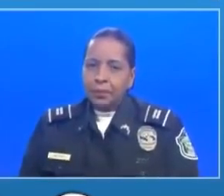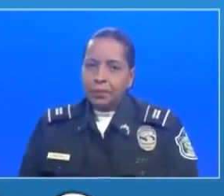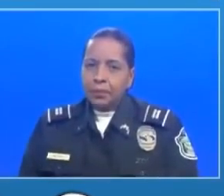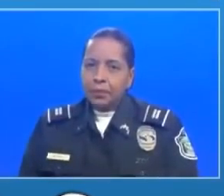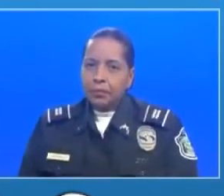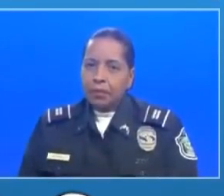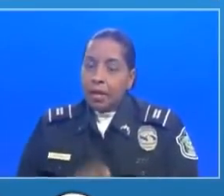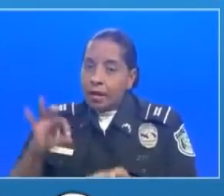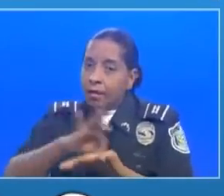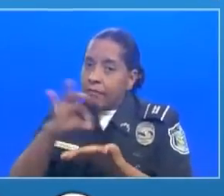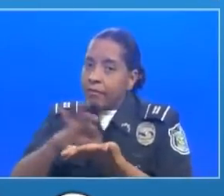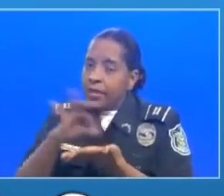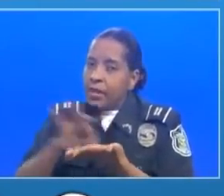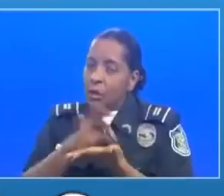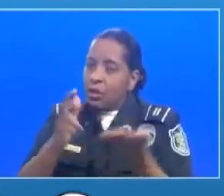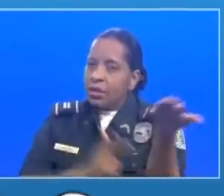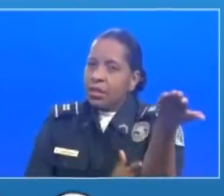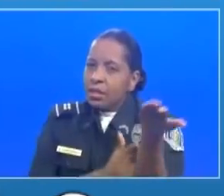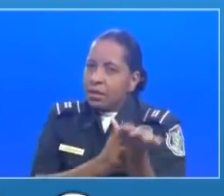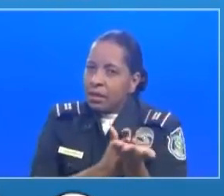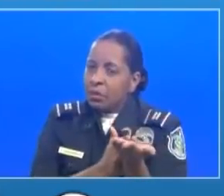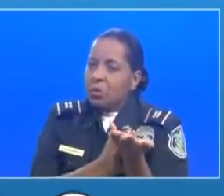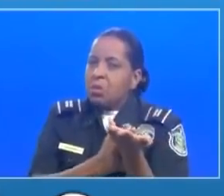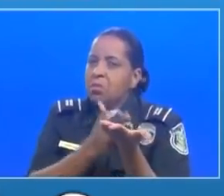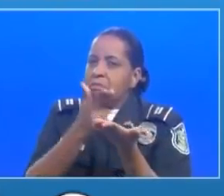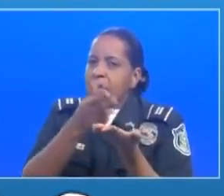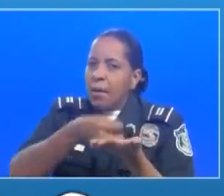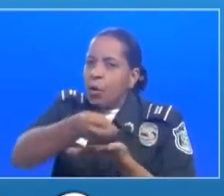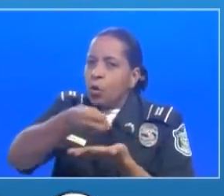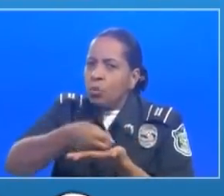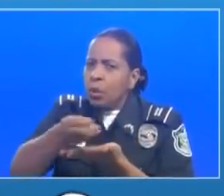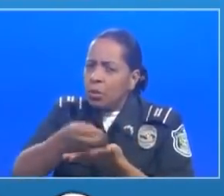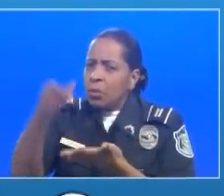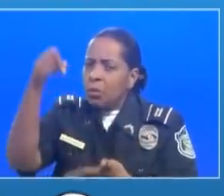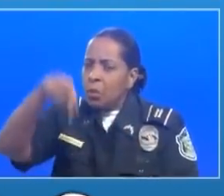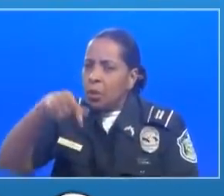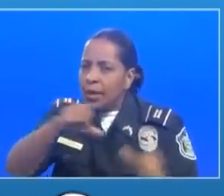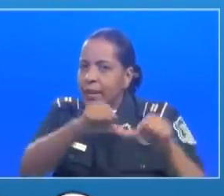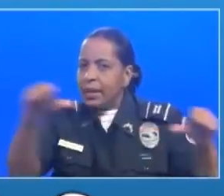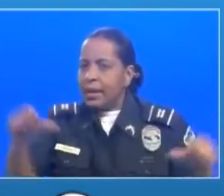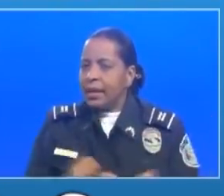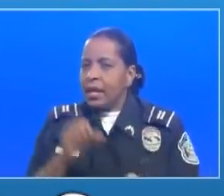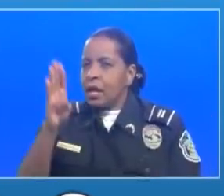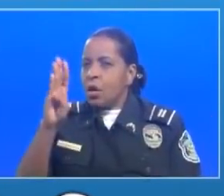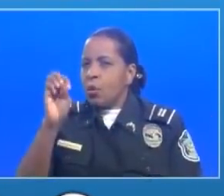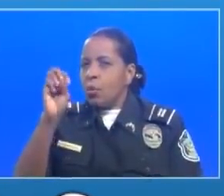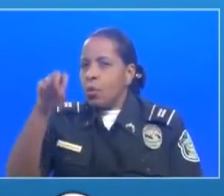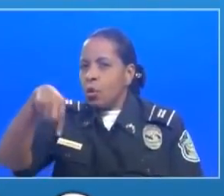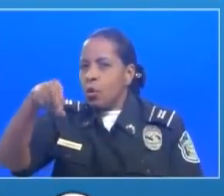fríjol Chiricano estamos comprando casualmente hoy estamos en Boquerón y en Alange